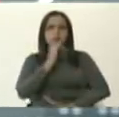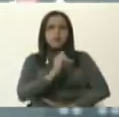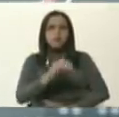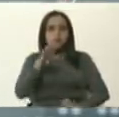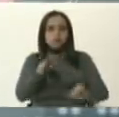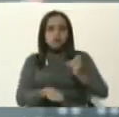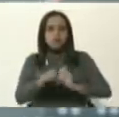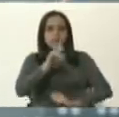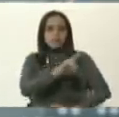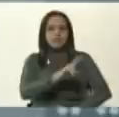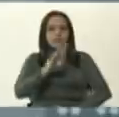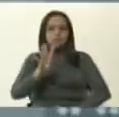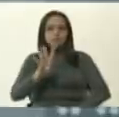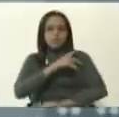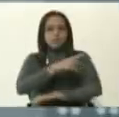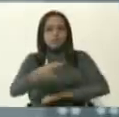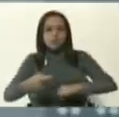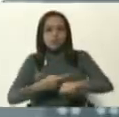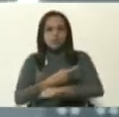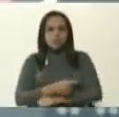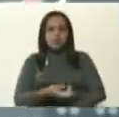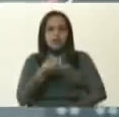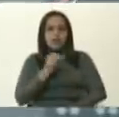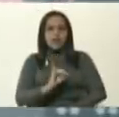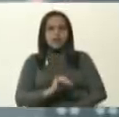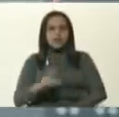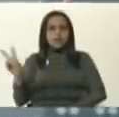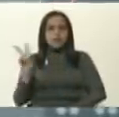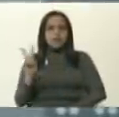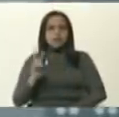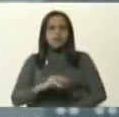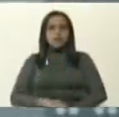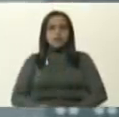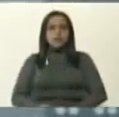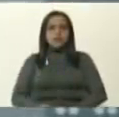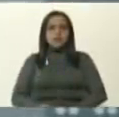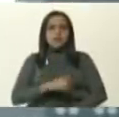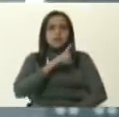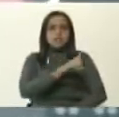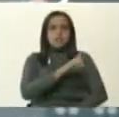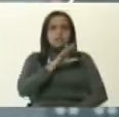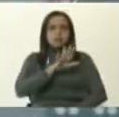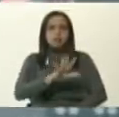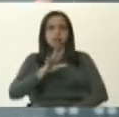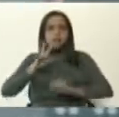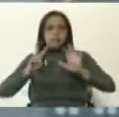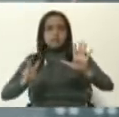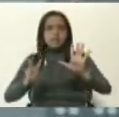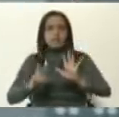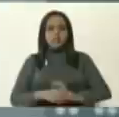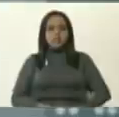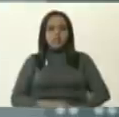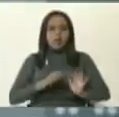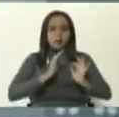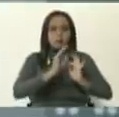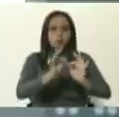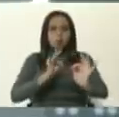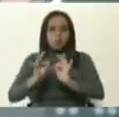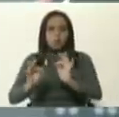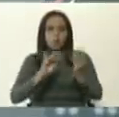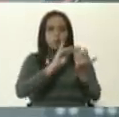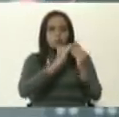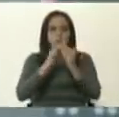últimas 24 horas se han presentado en Venezuela 157 casos de transmisión